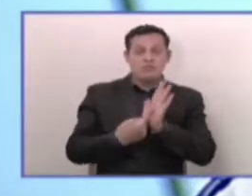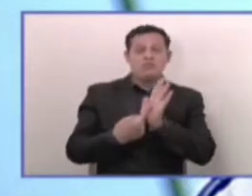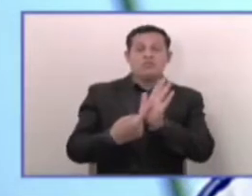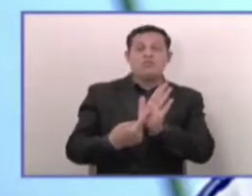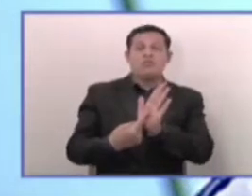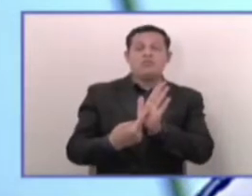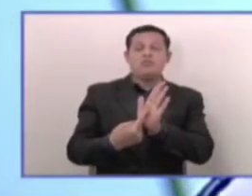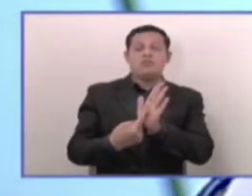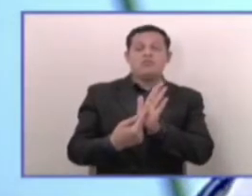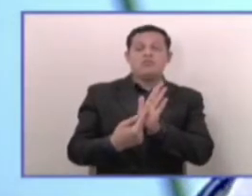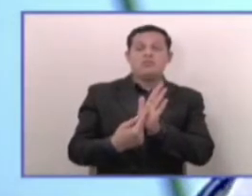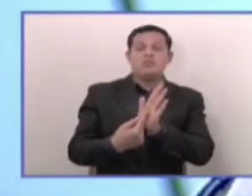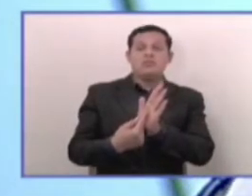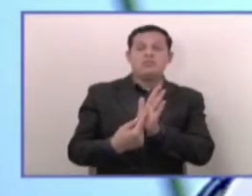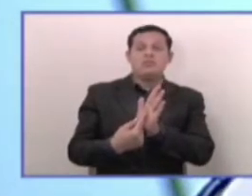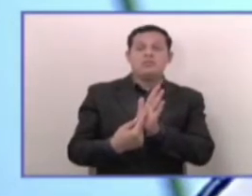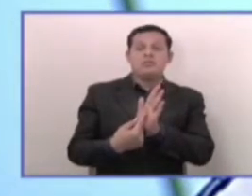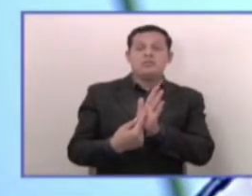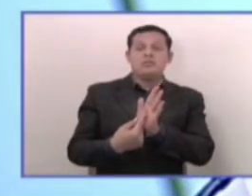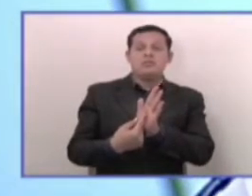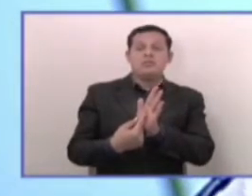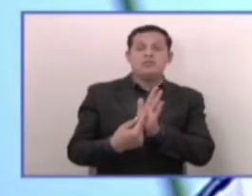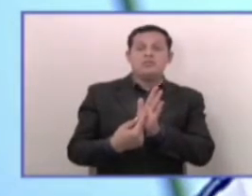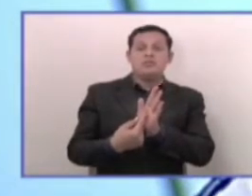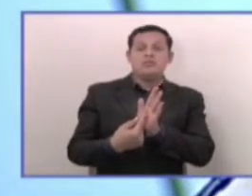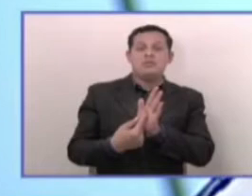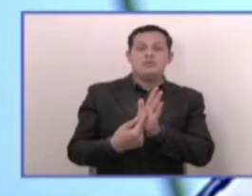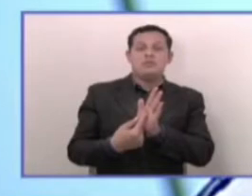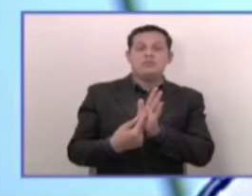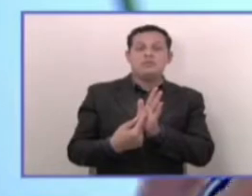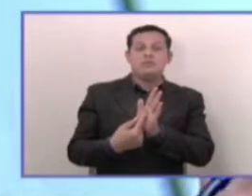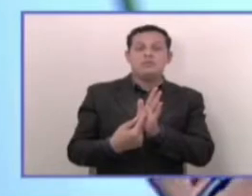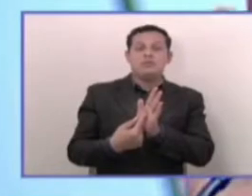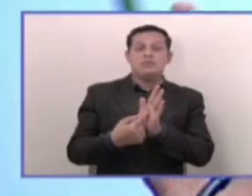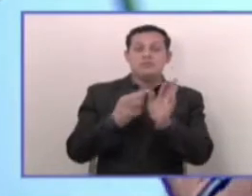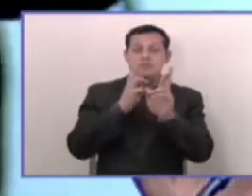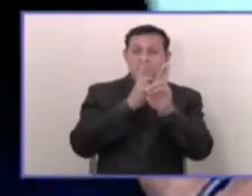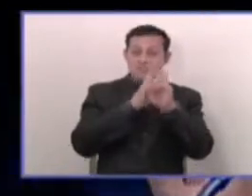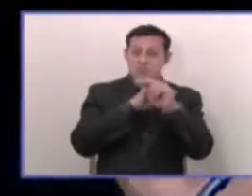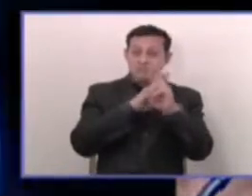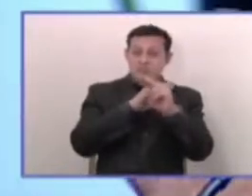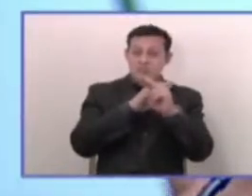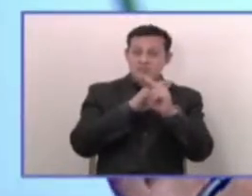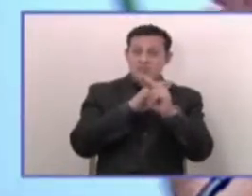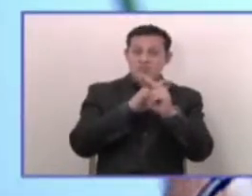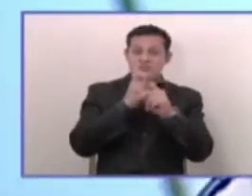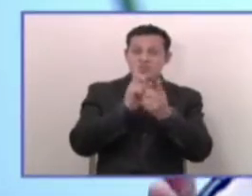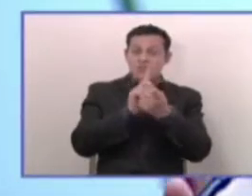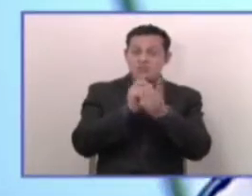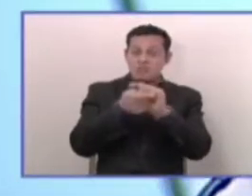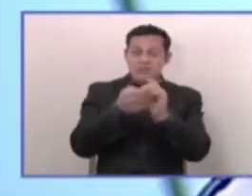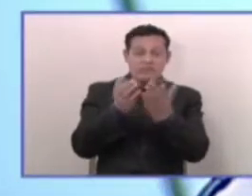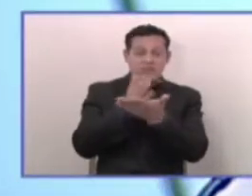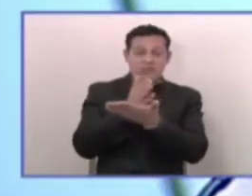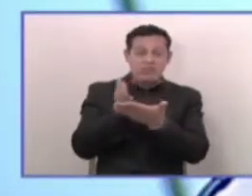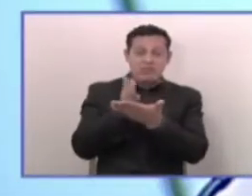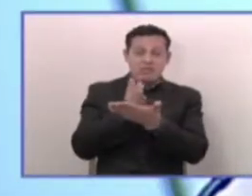lo siguiente. Reformas para no cambiar nada.